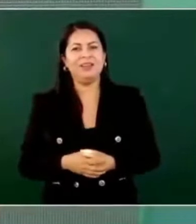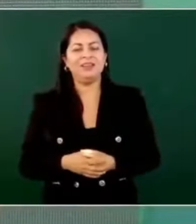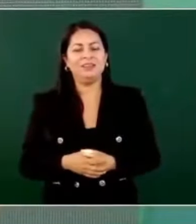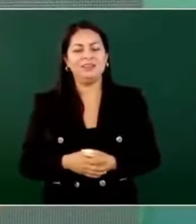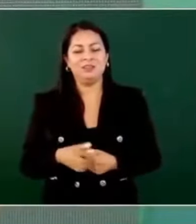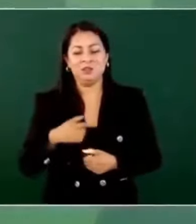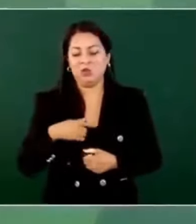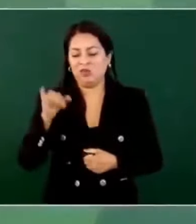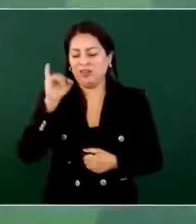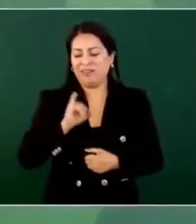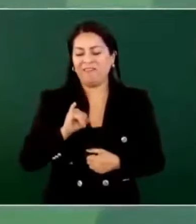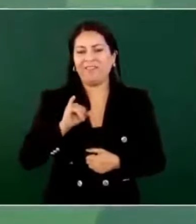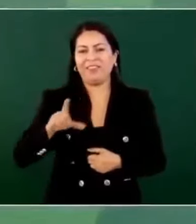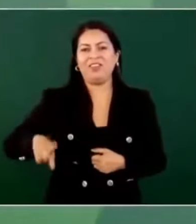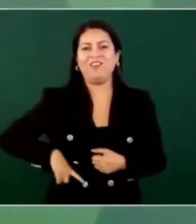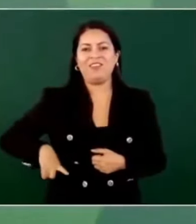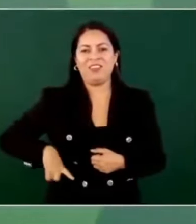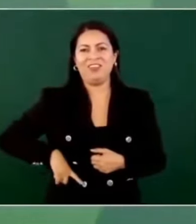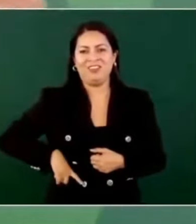jefe de gobierno,